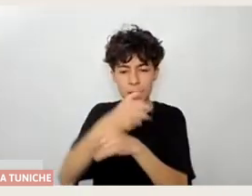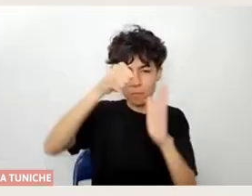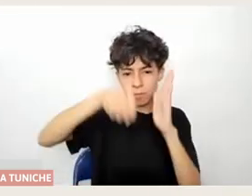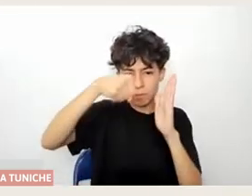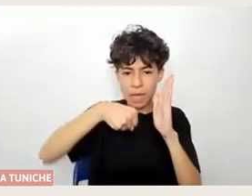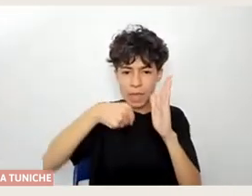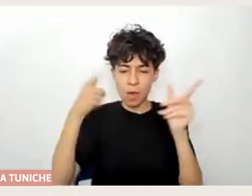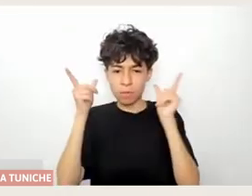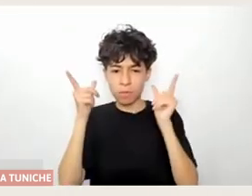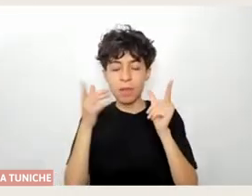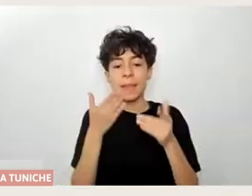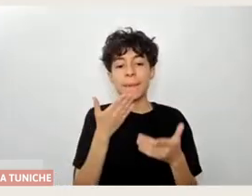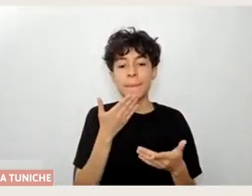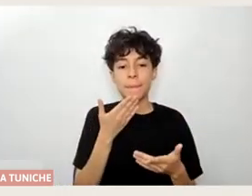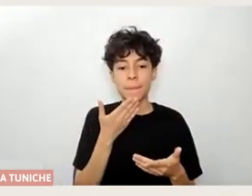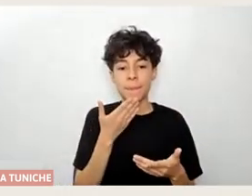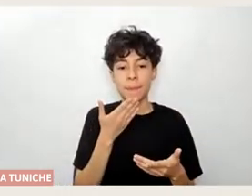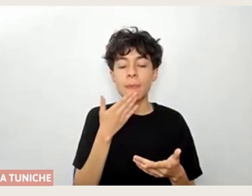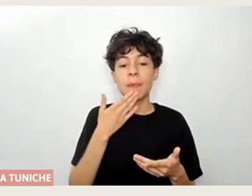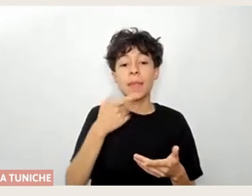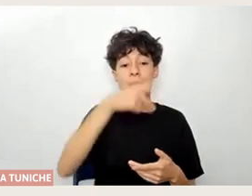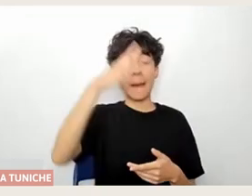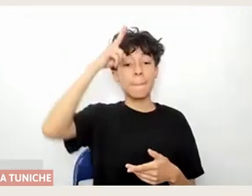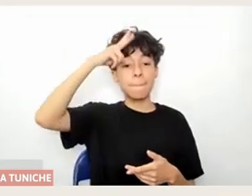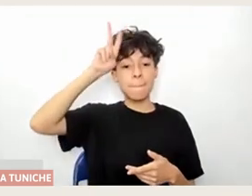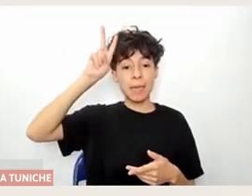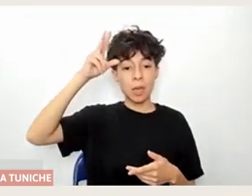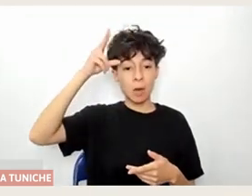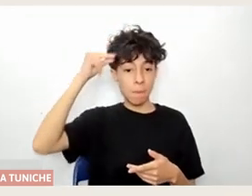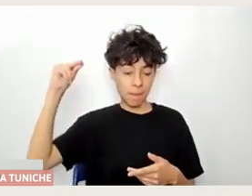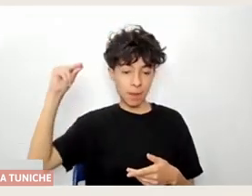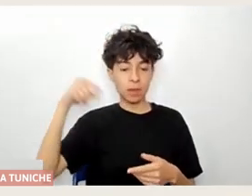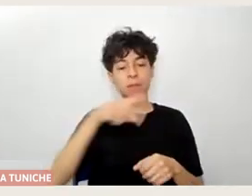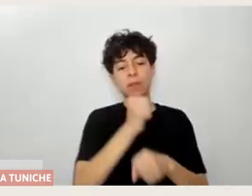y en Laboratorio de lo Invisible en México. Bienvenido, Moisés.